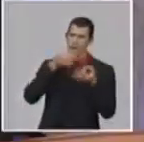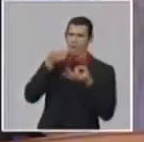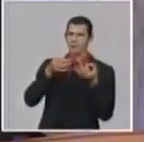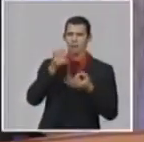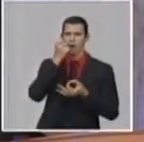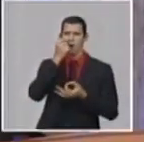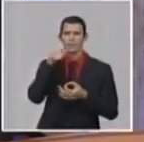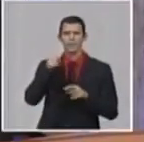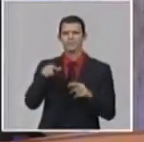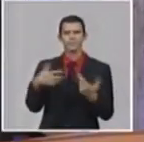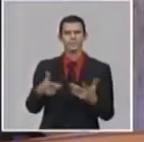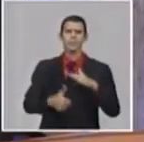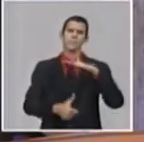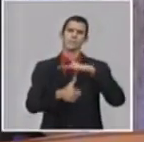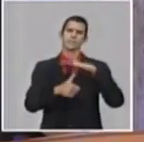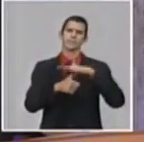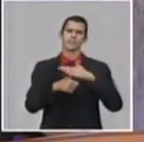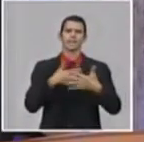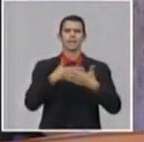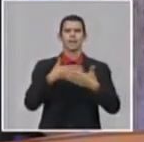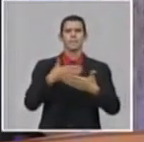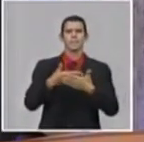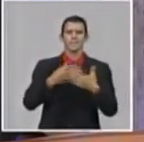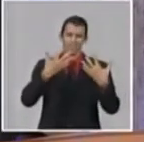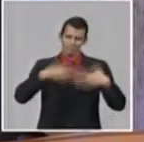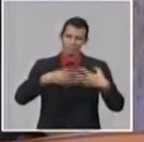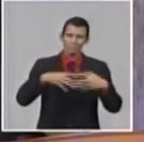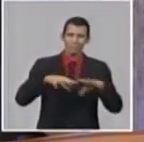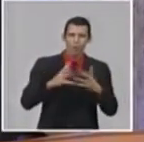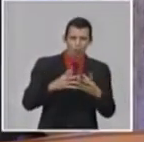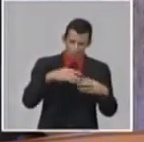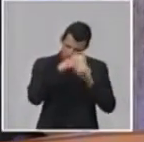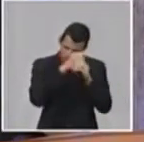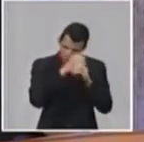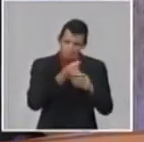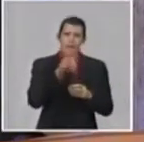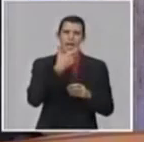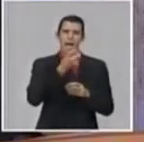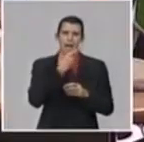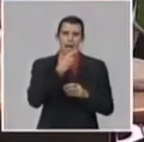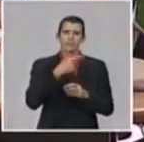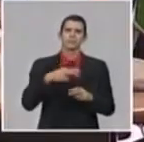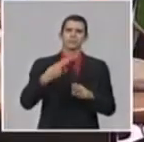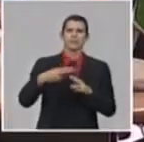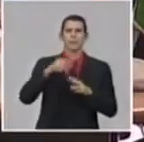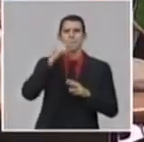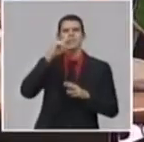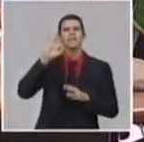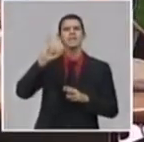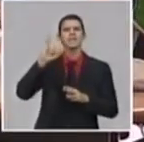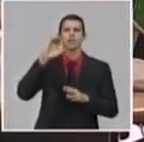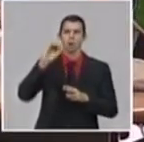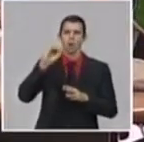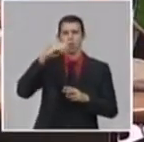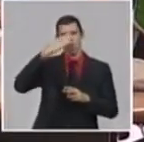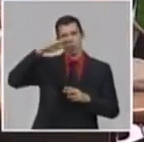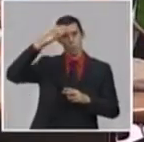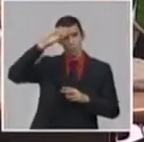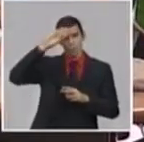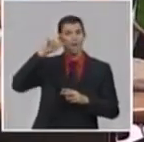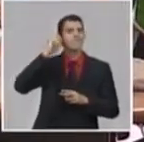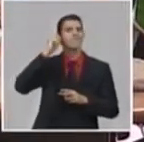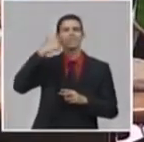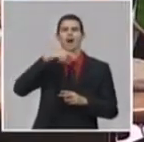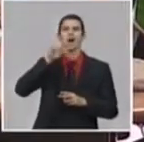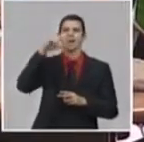...presidente de BioCubaFarma, sobre el reto que ha significado para la ciencia cubana la complejidad de